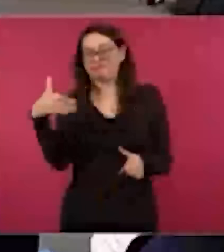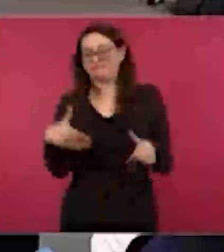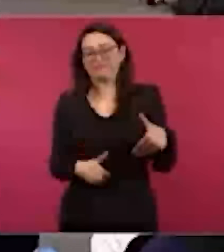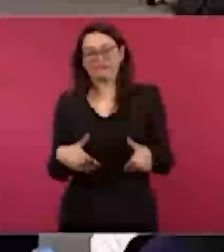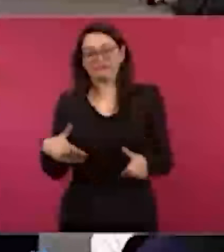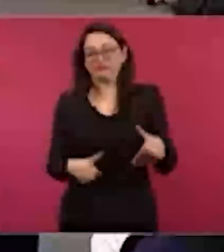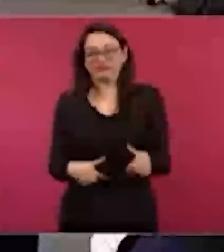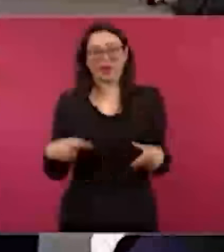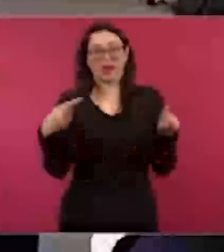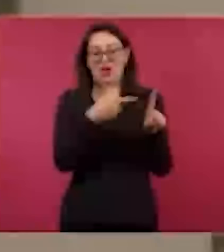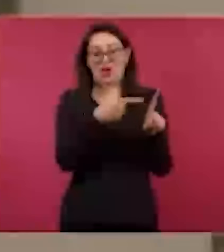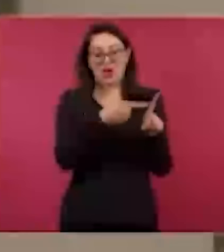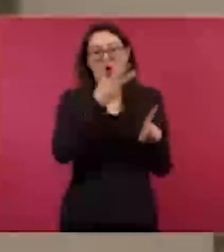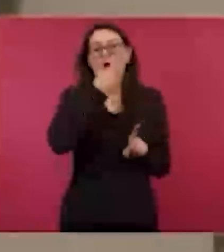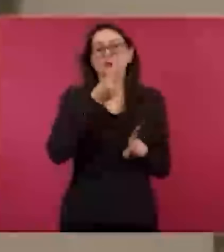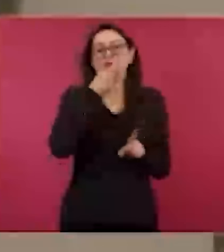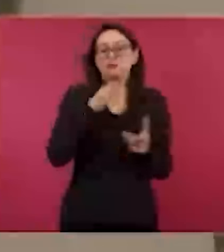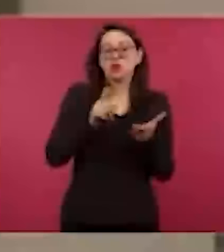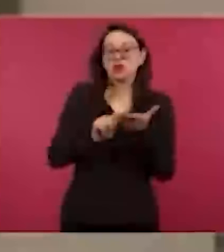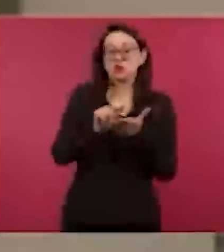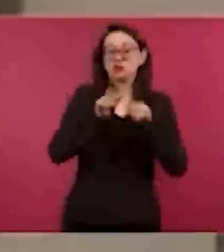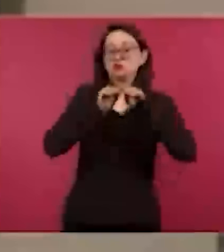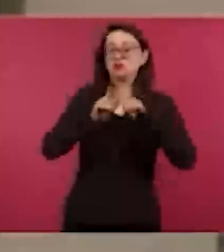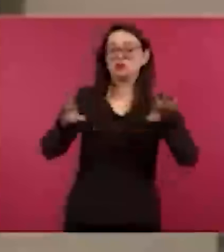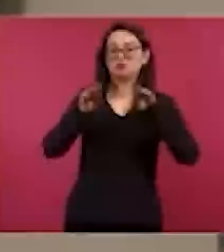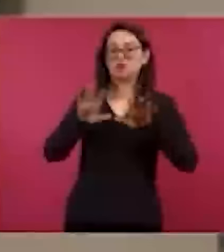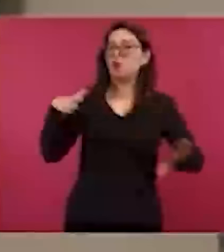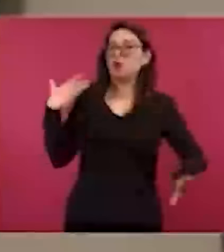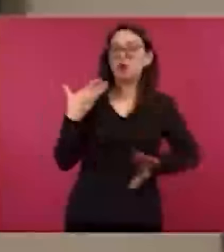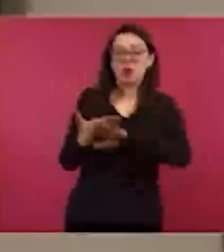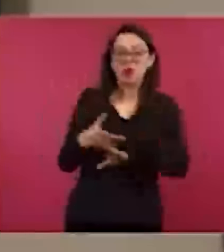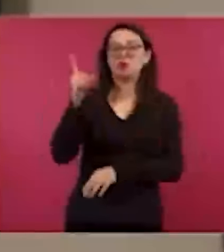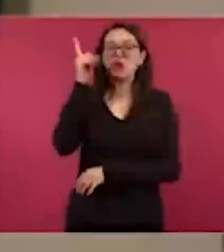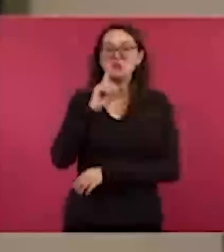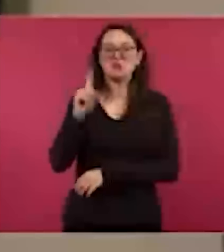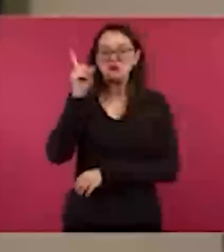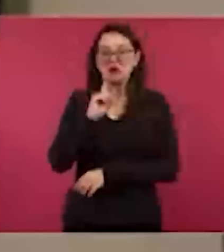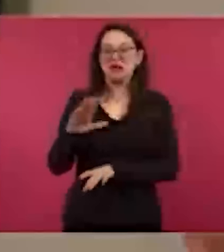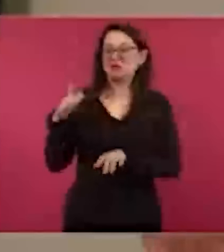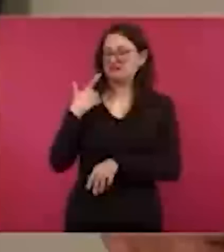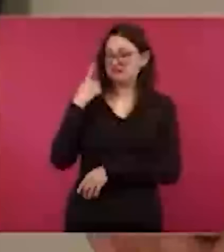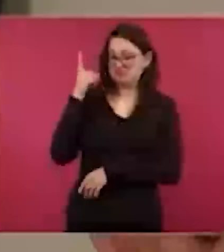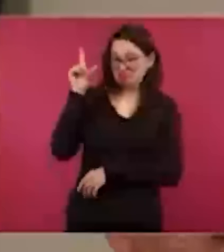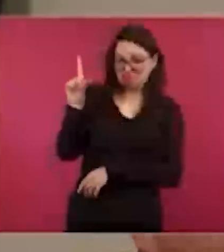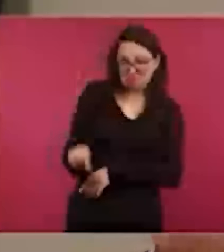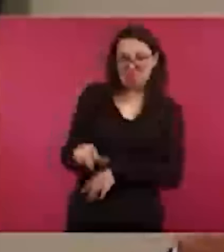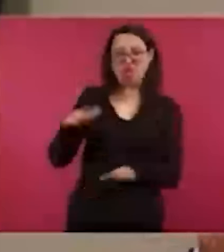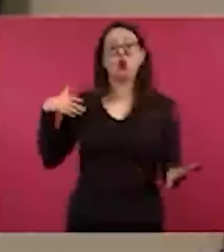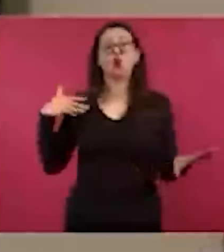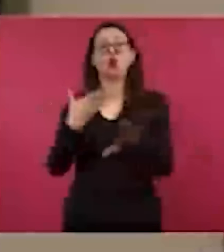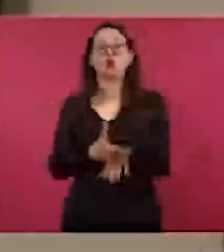tuiteado muchas cosas en contra de las mujeres de una forma muy misógina, en contra de la senadora